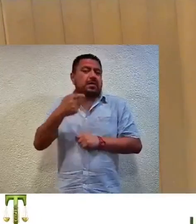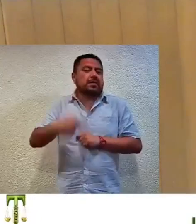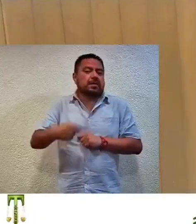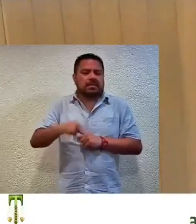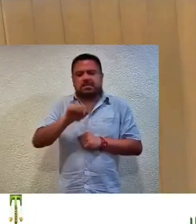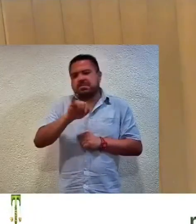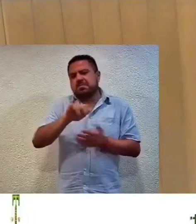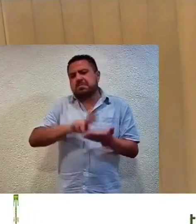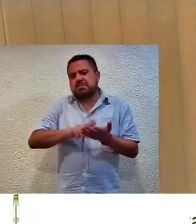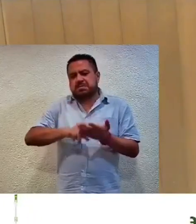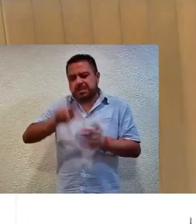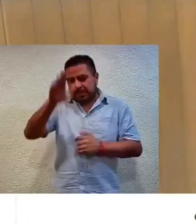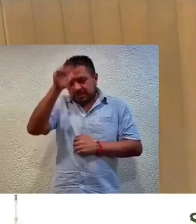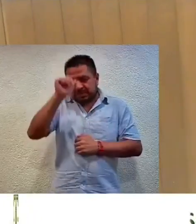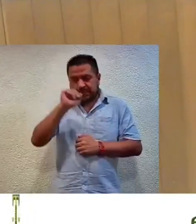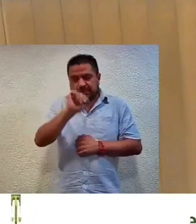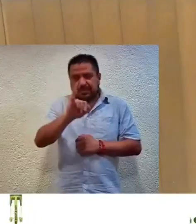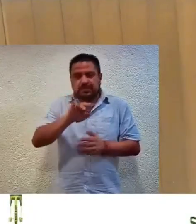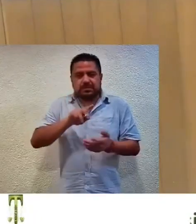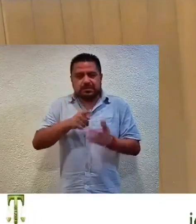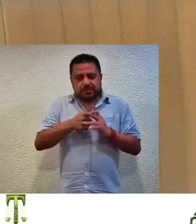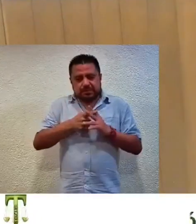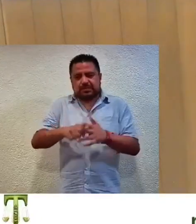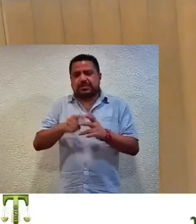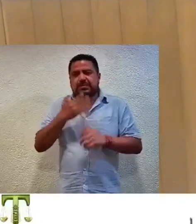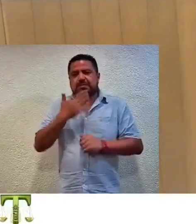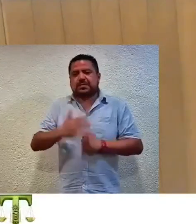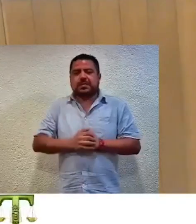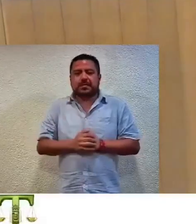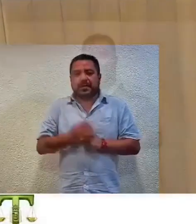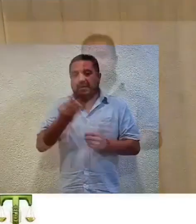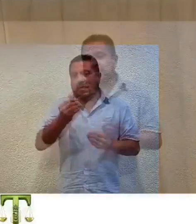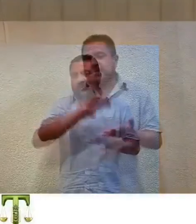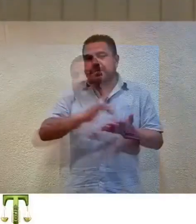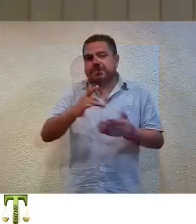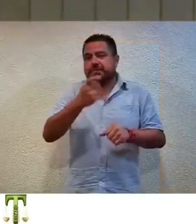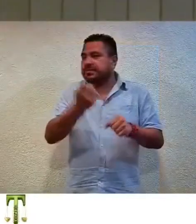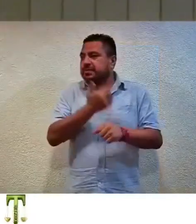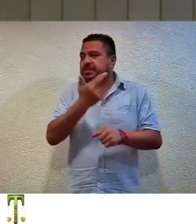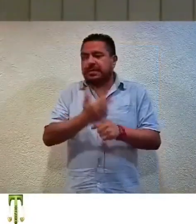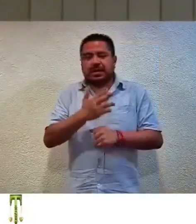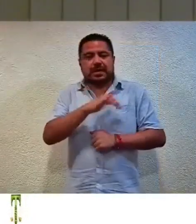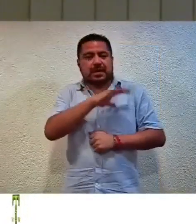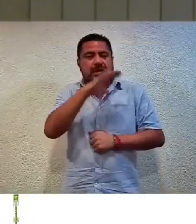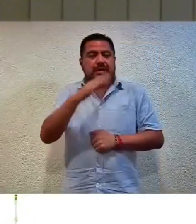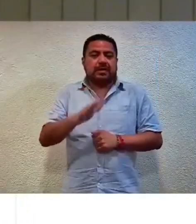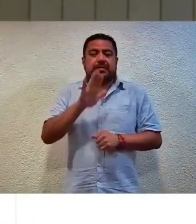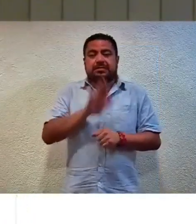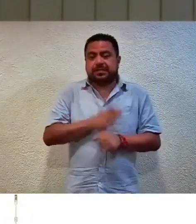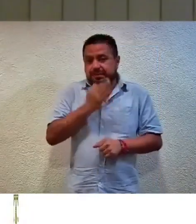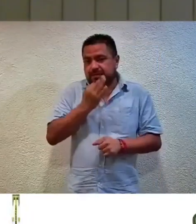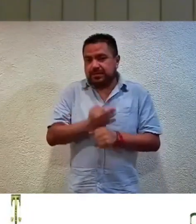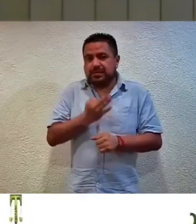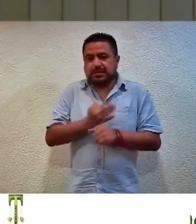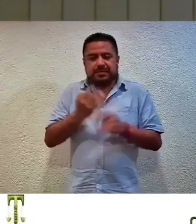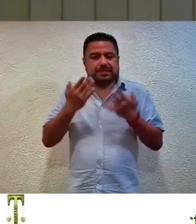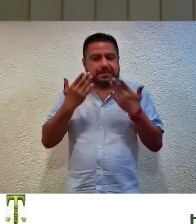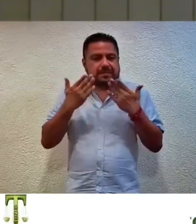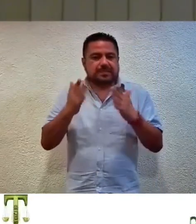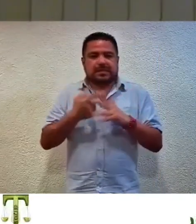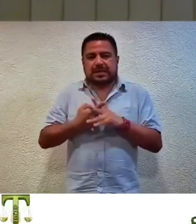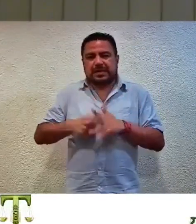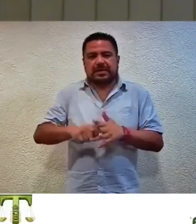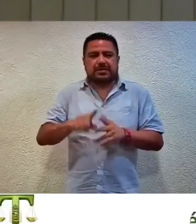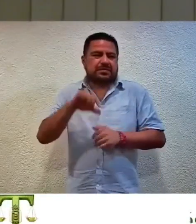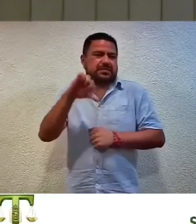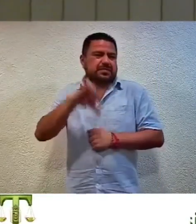existe quórum legal para sesionar válidamente. Muchas gracias, secretaria general. En consecuencia, se declara abierta la presente